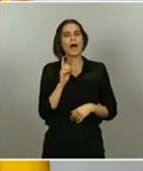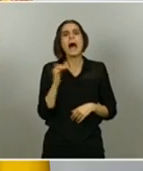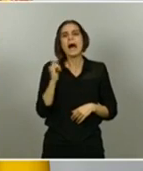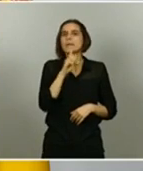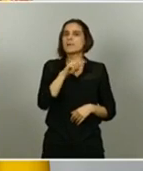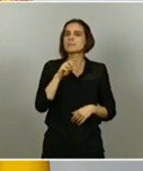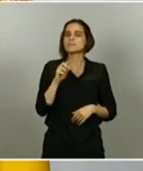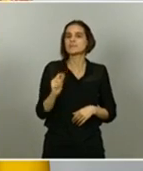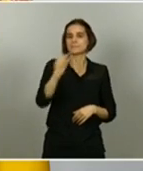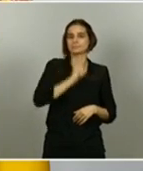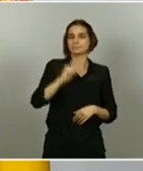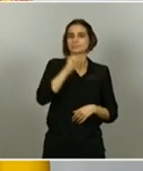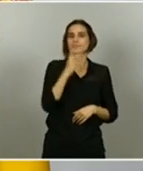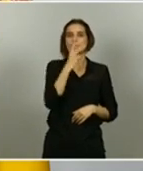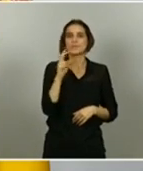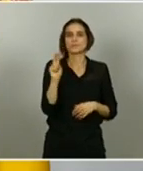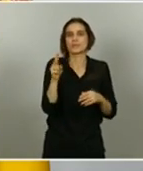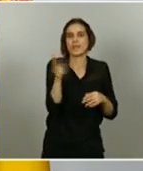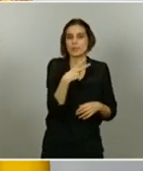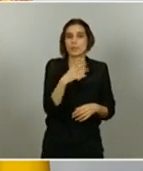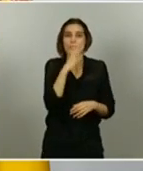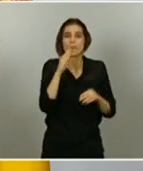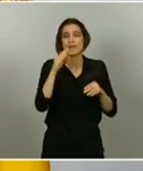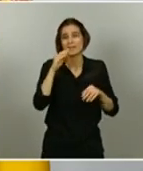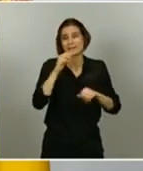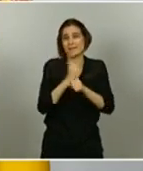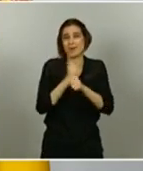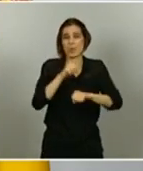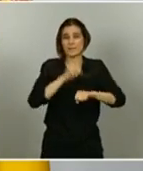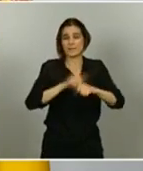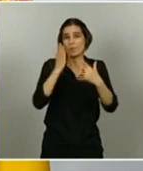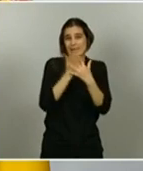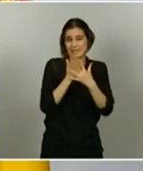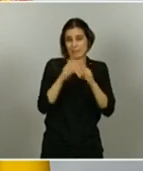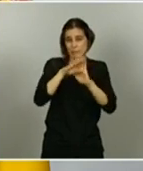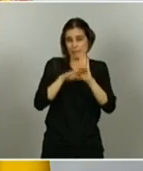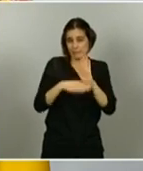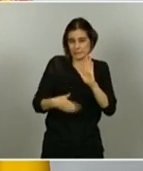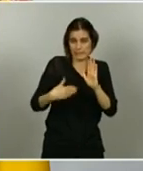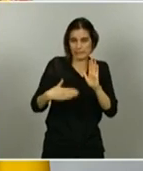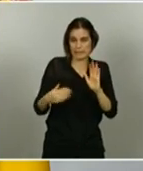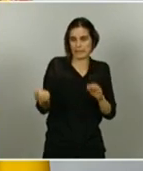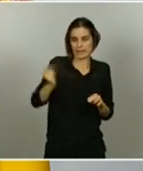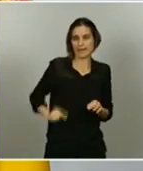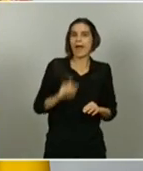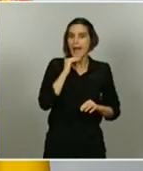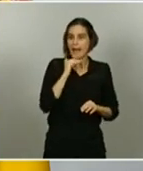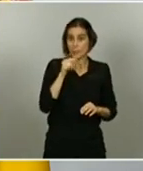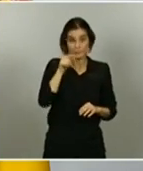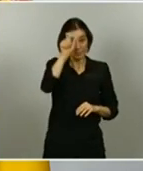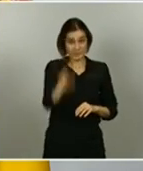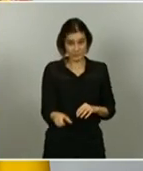un empleo a tiempo parcial en condiciones de precariedad. Bueno, esa persona, en ese caso, recibiría una prestación mensual de